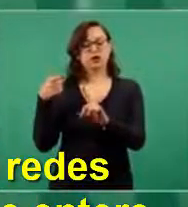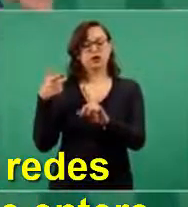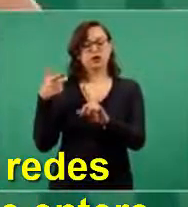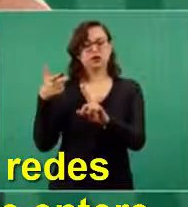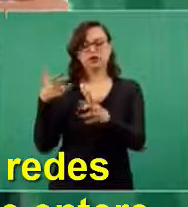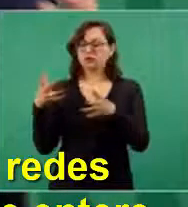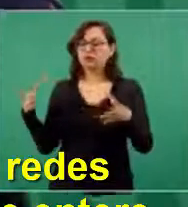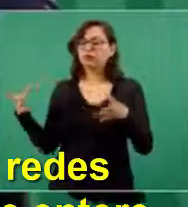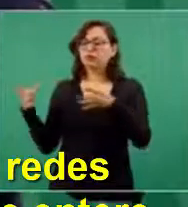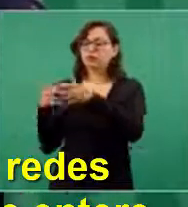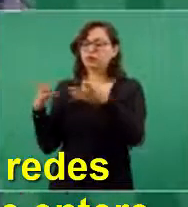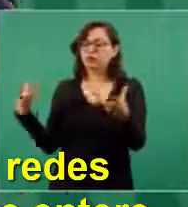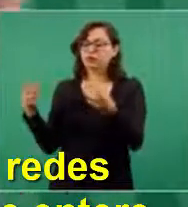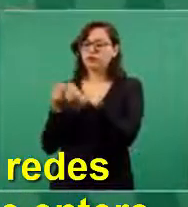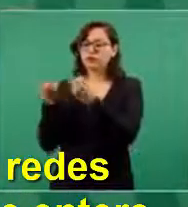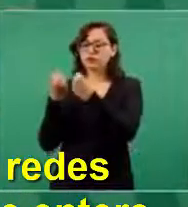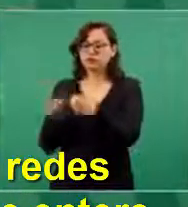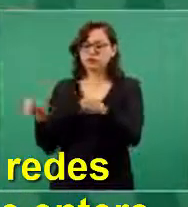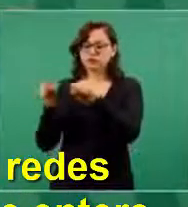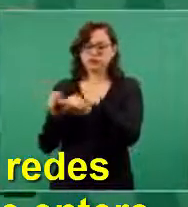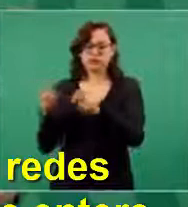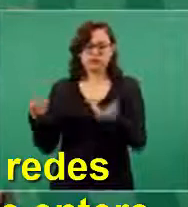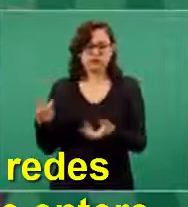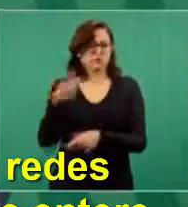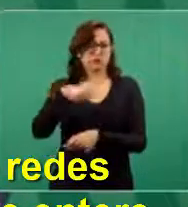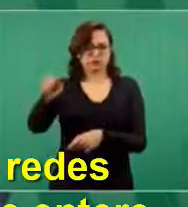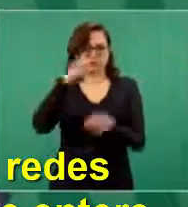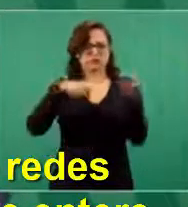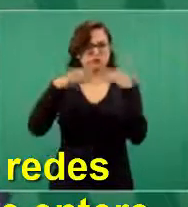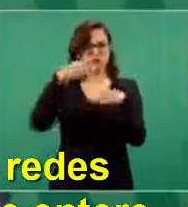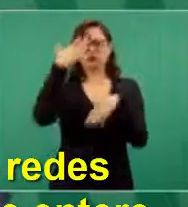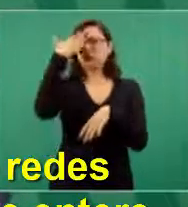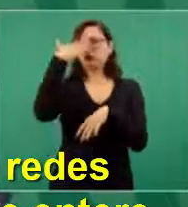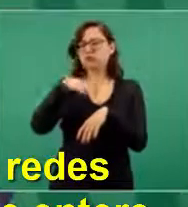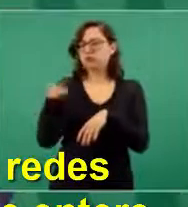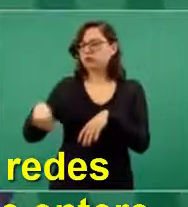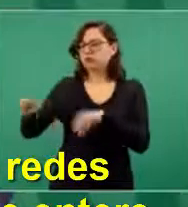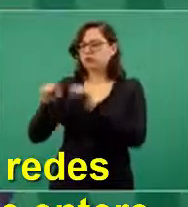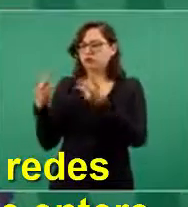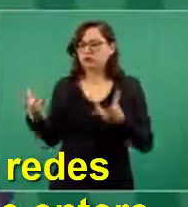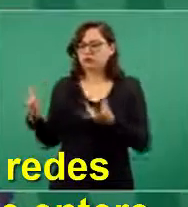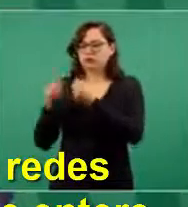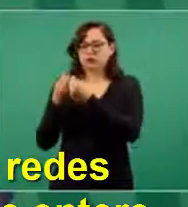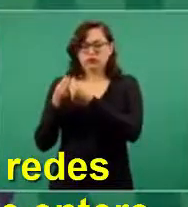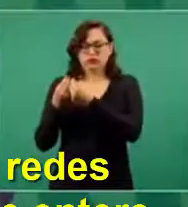un frente, esto es público, es notorio, para que